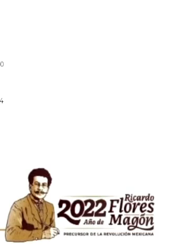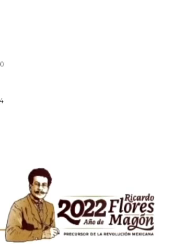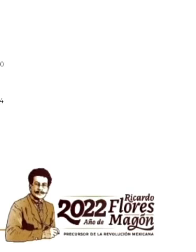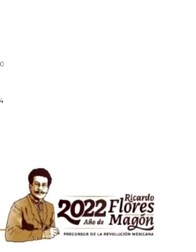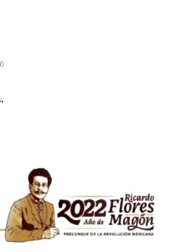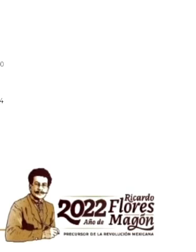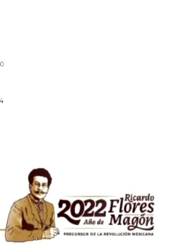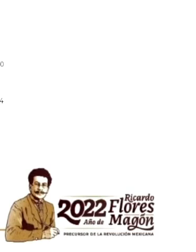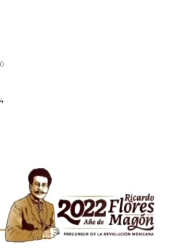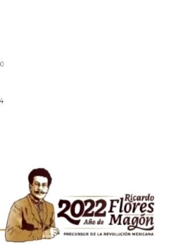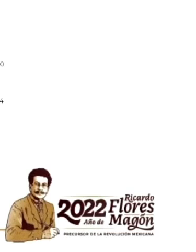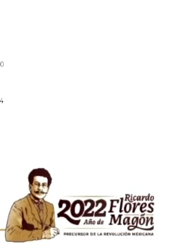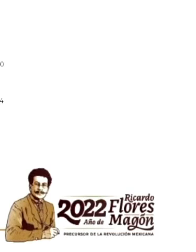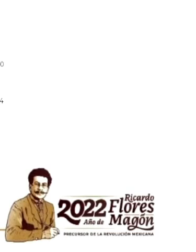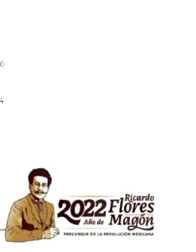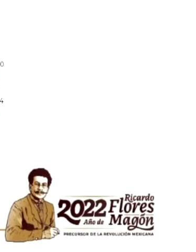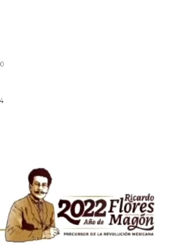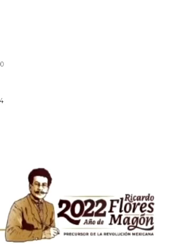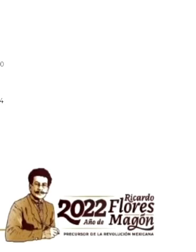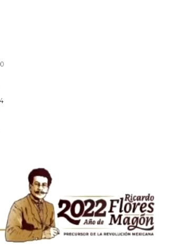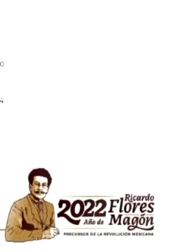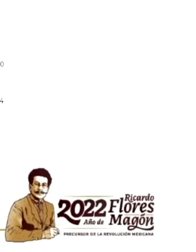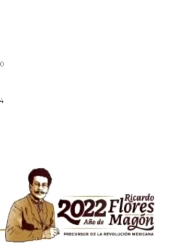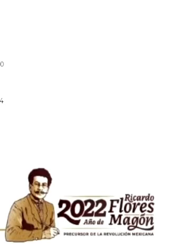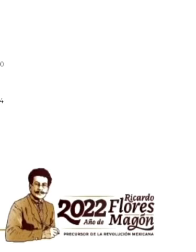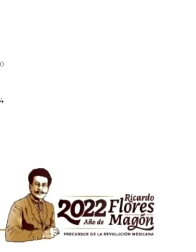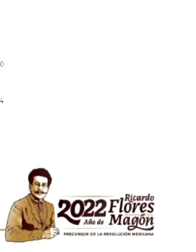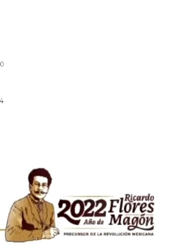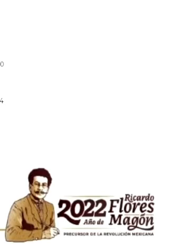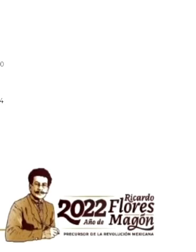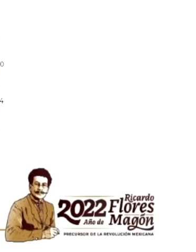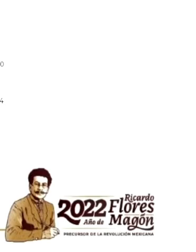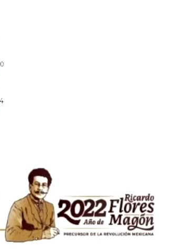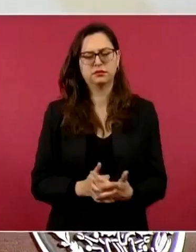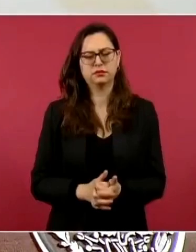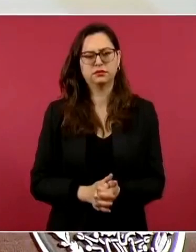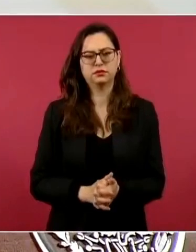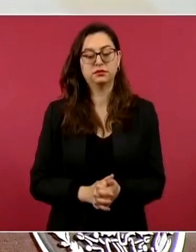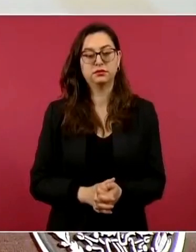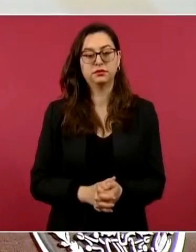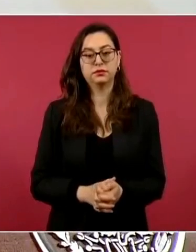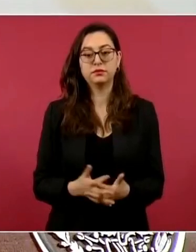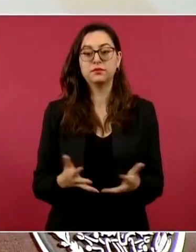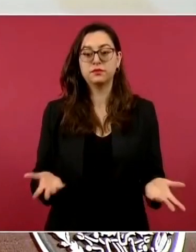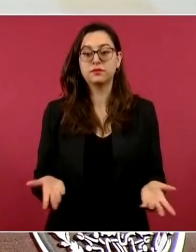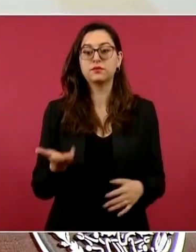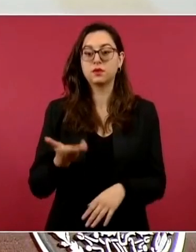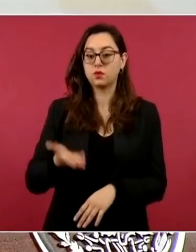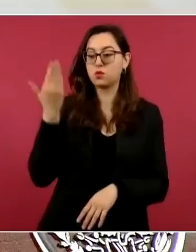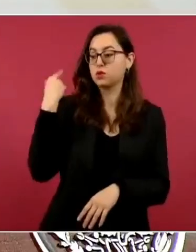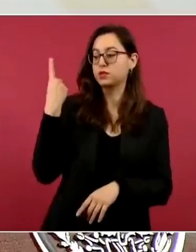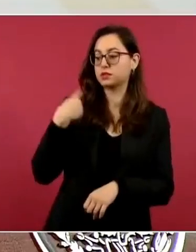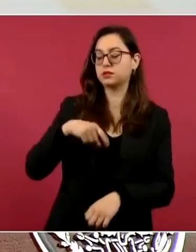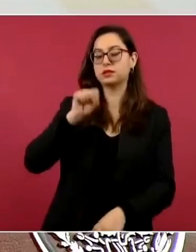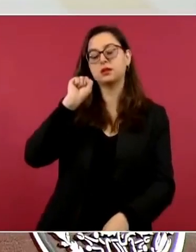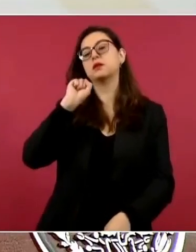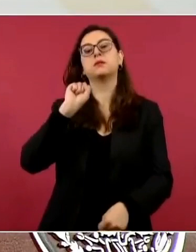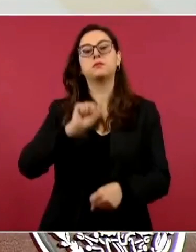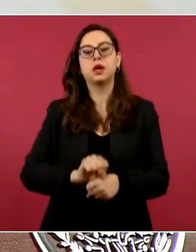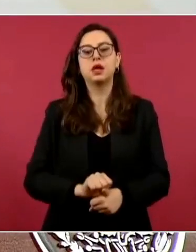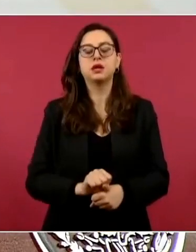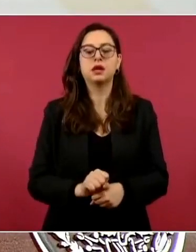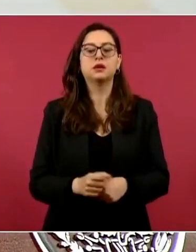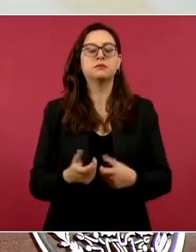presidente, la semana pasada nos reunimos con Ticketmaster en relación al